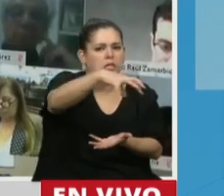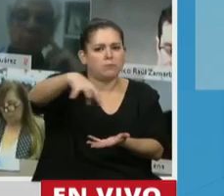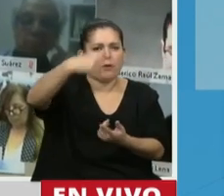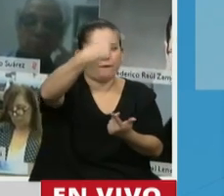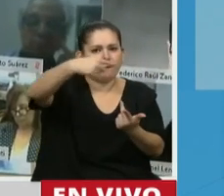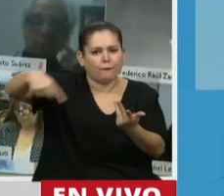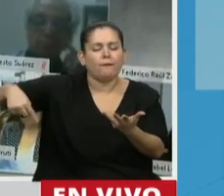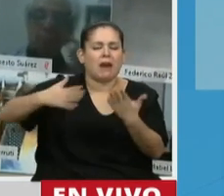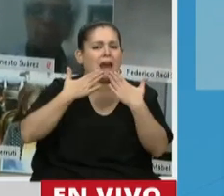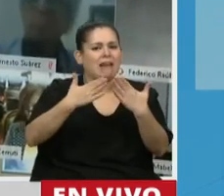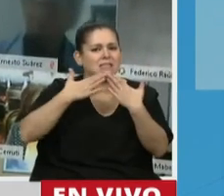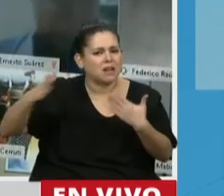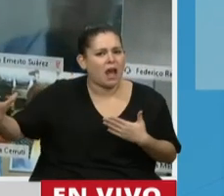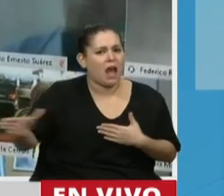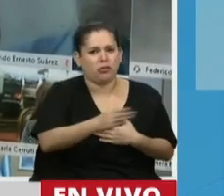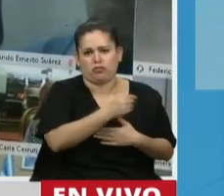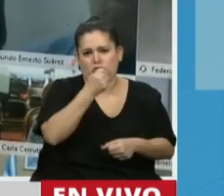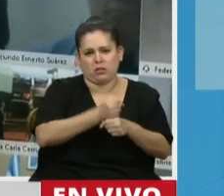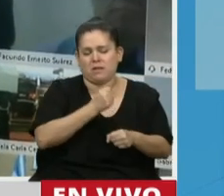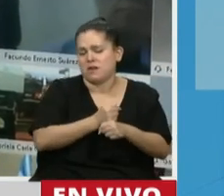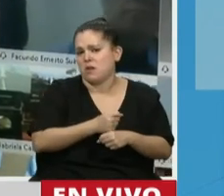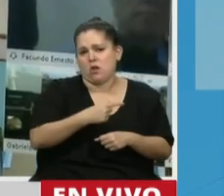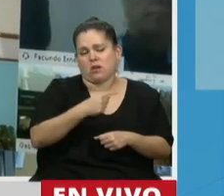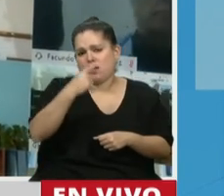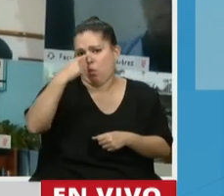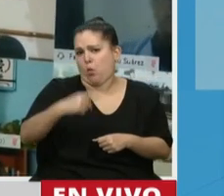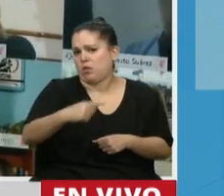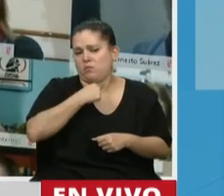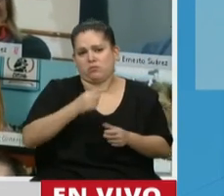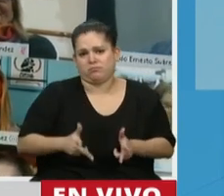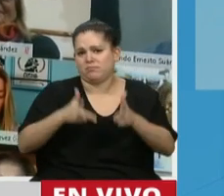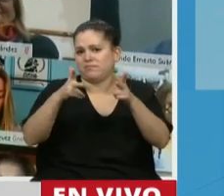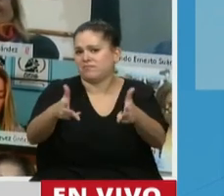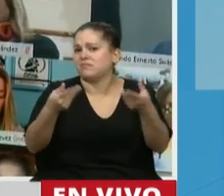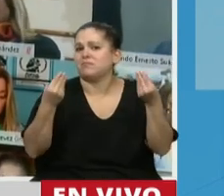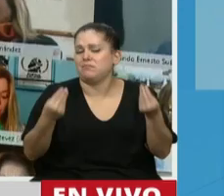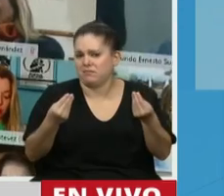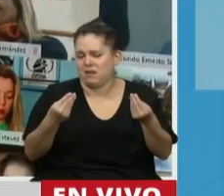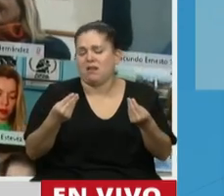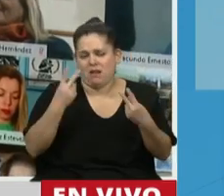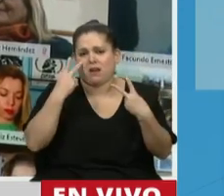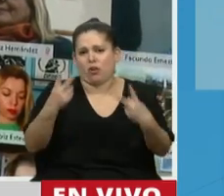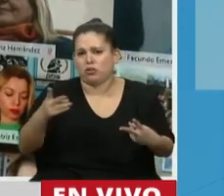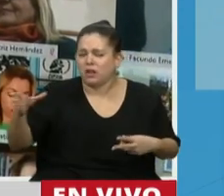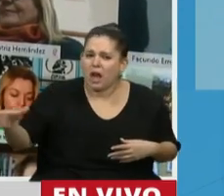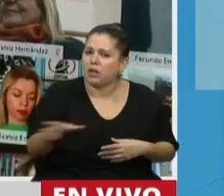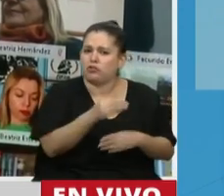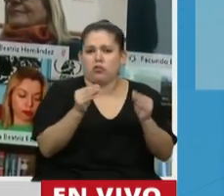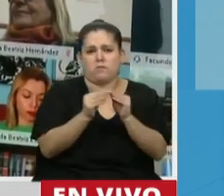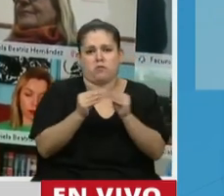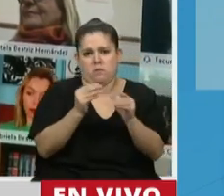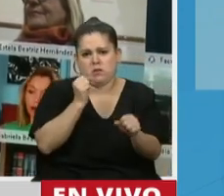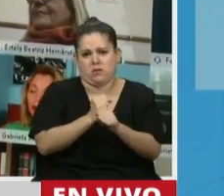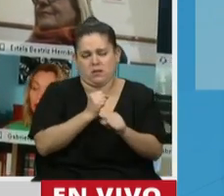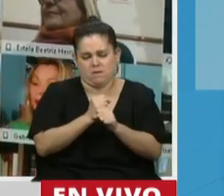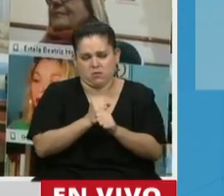ventanilla. Así que, Presidente, con esto quiero terminar y destacar nuevamente el trabajo de todos mis compañeros. Muchas gracias.